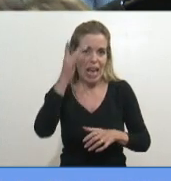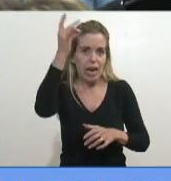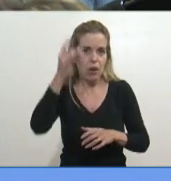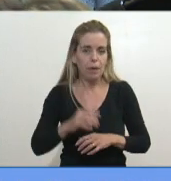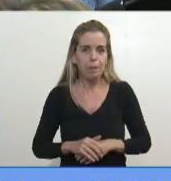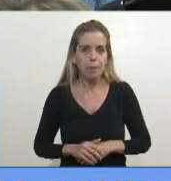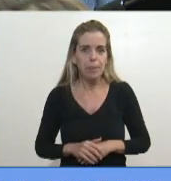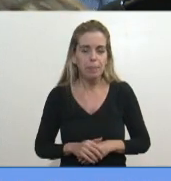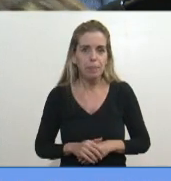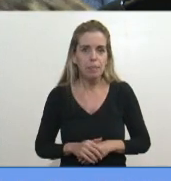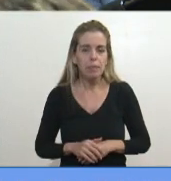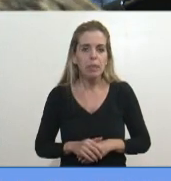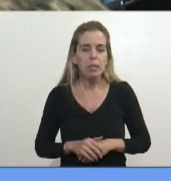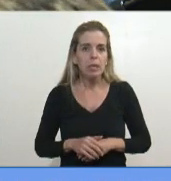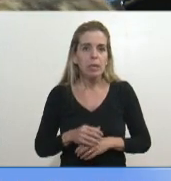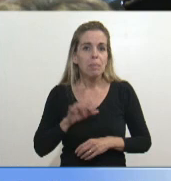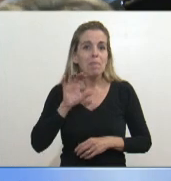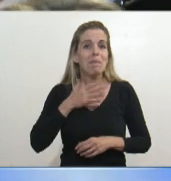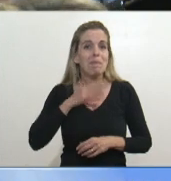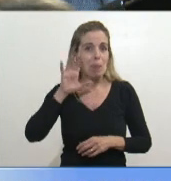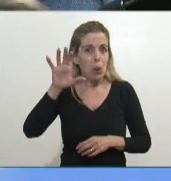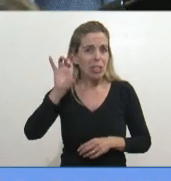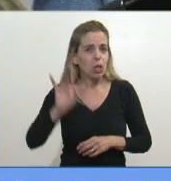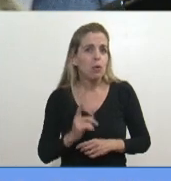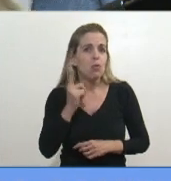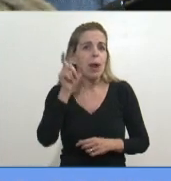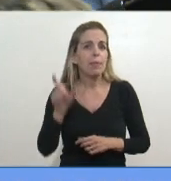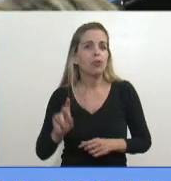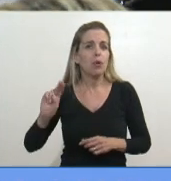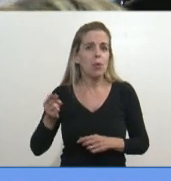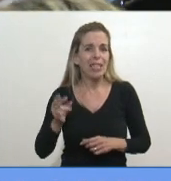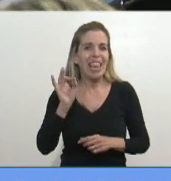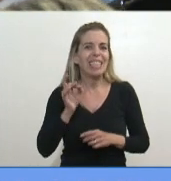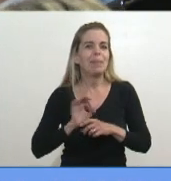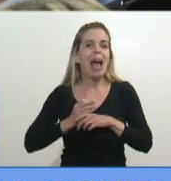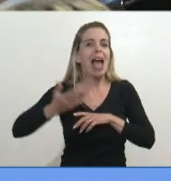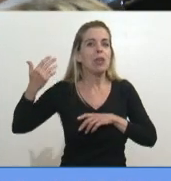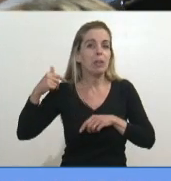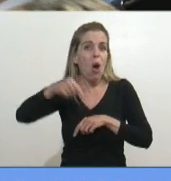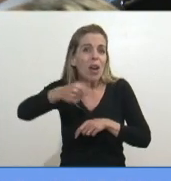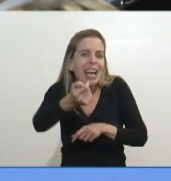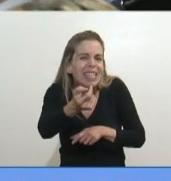Y nosotros teníamos un muerto en diciembre del año pasado. tenemos casi 400 muertos ya, presidente.